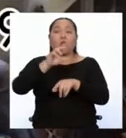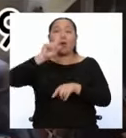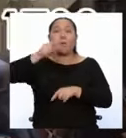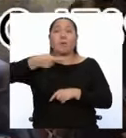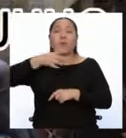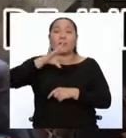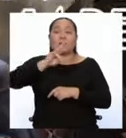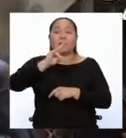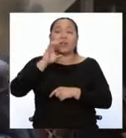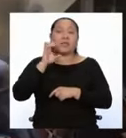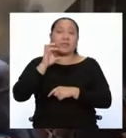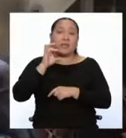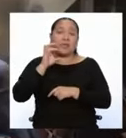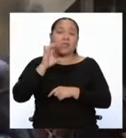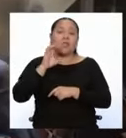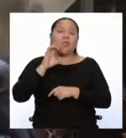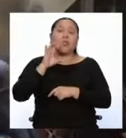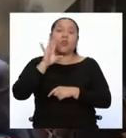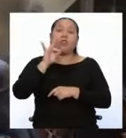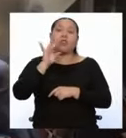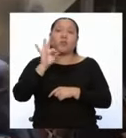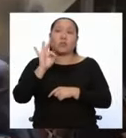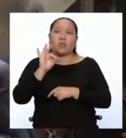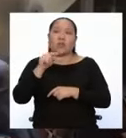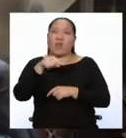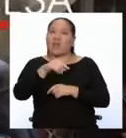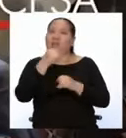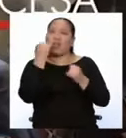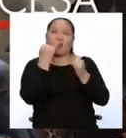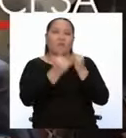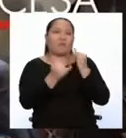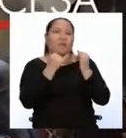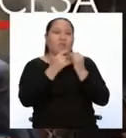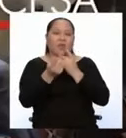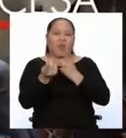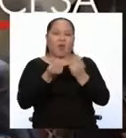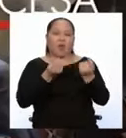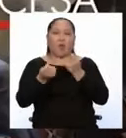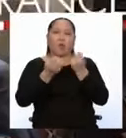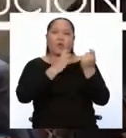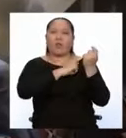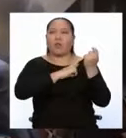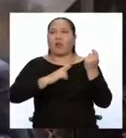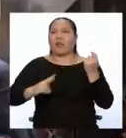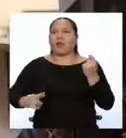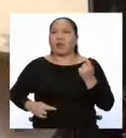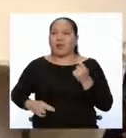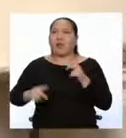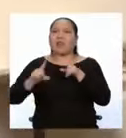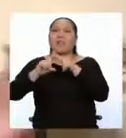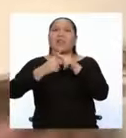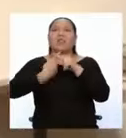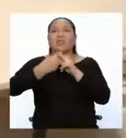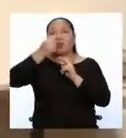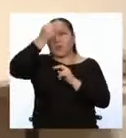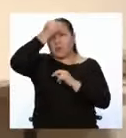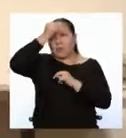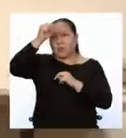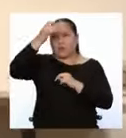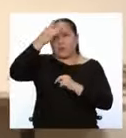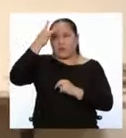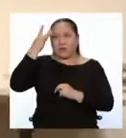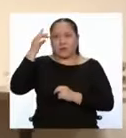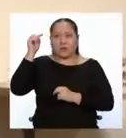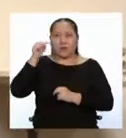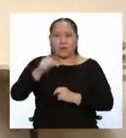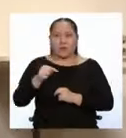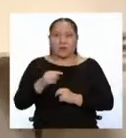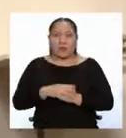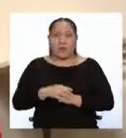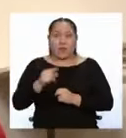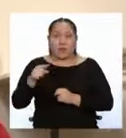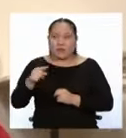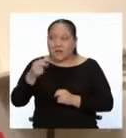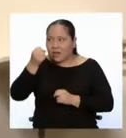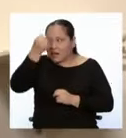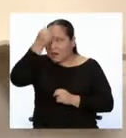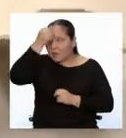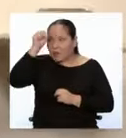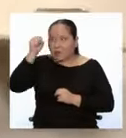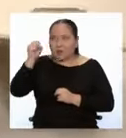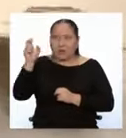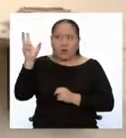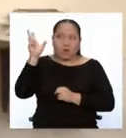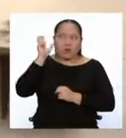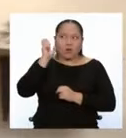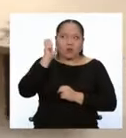Esto significaría el término del antiguo régimen y el inicio de la Revolución Francesa. Las noticias de esa gran rebelión llegaron a